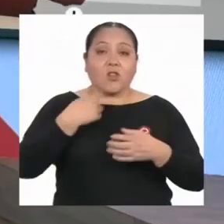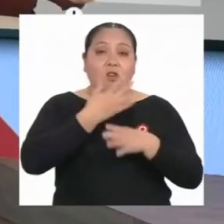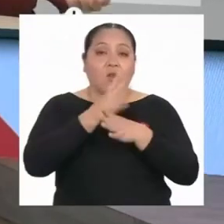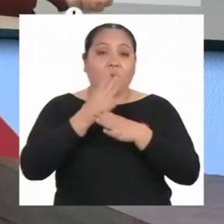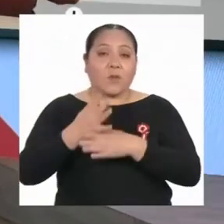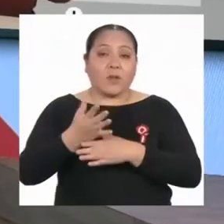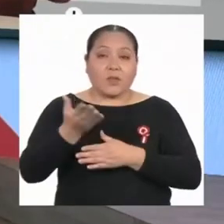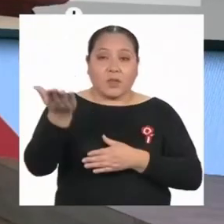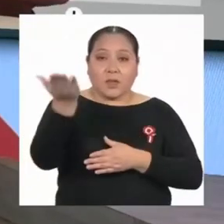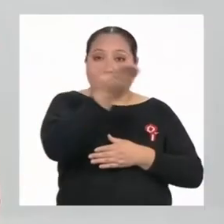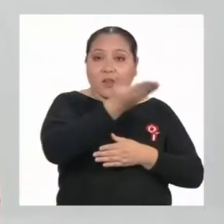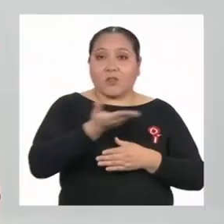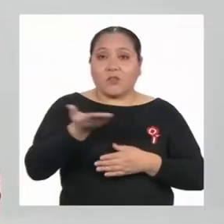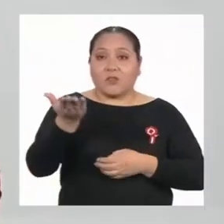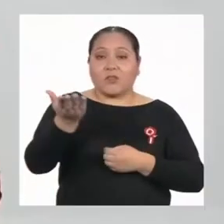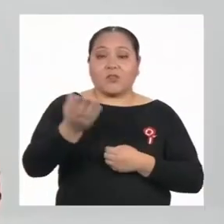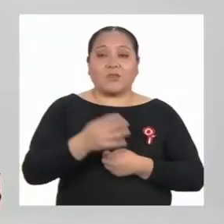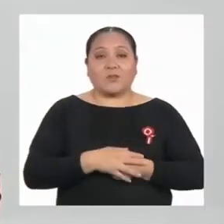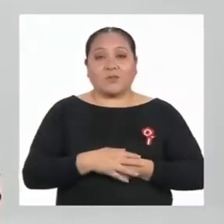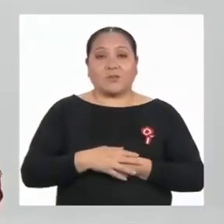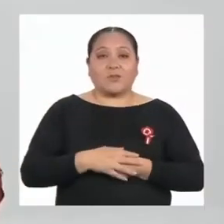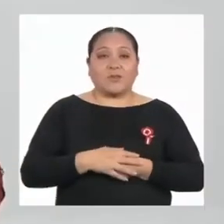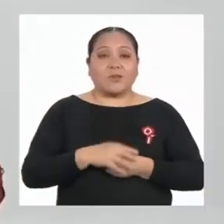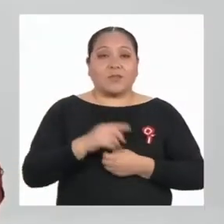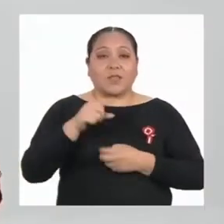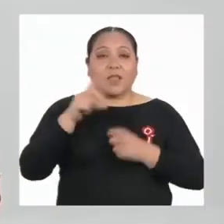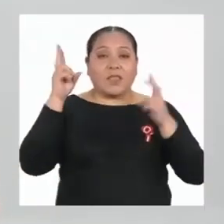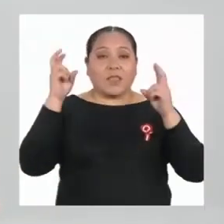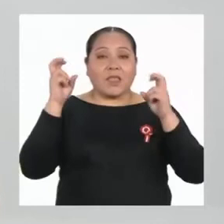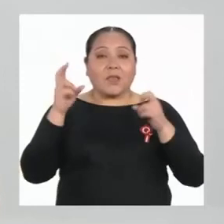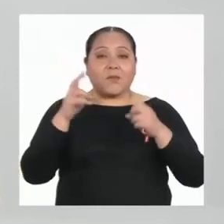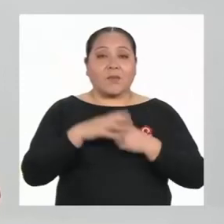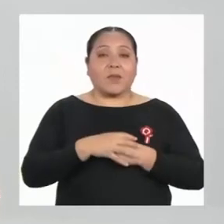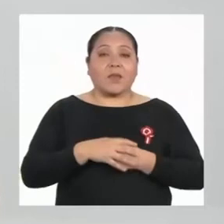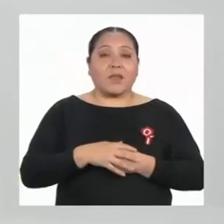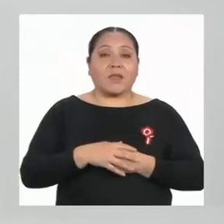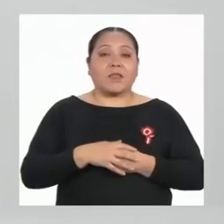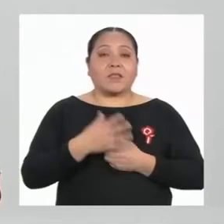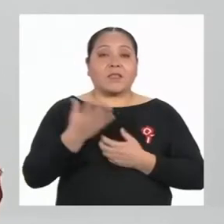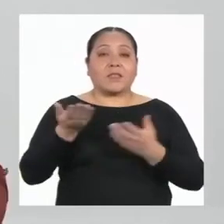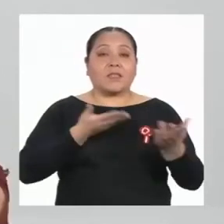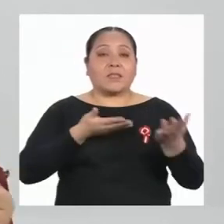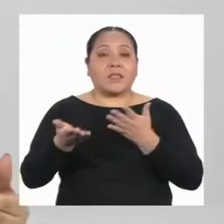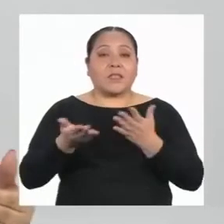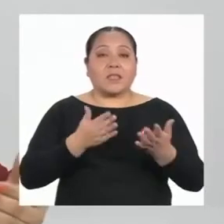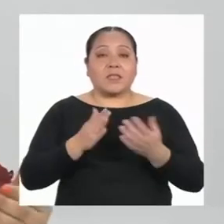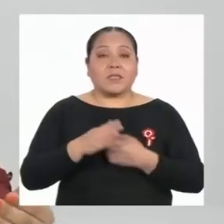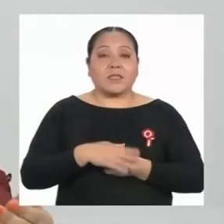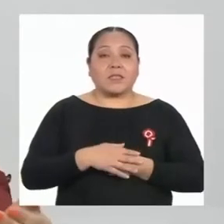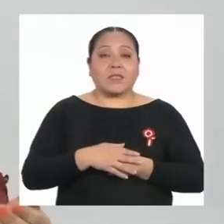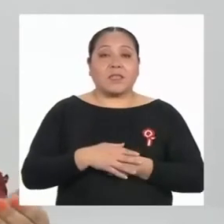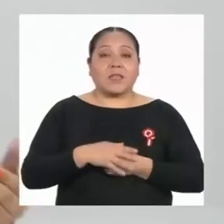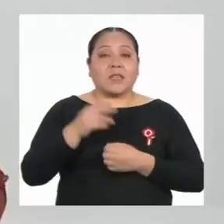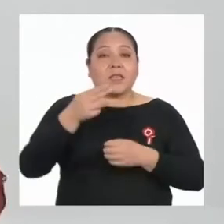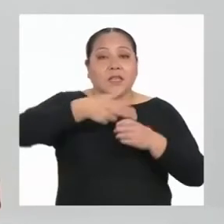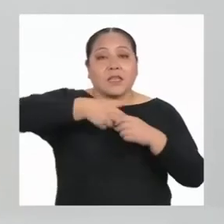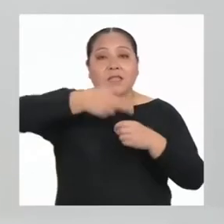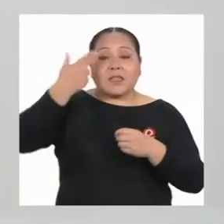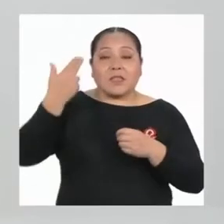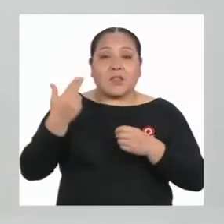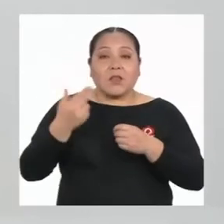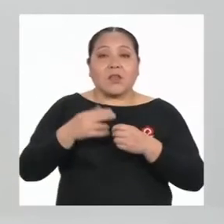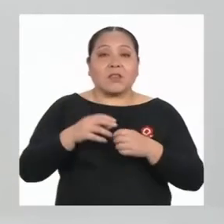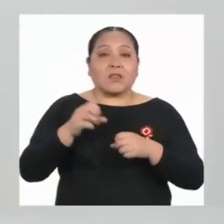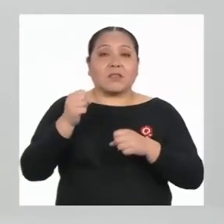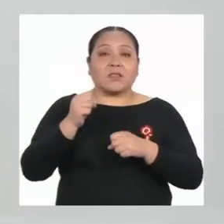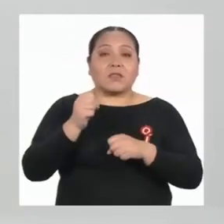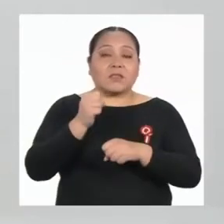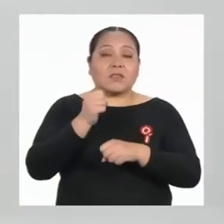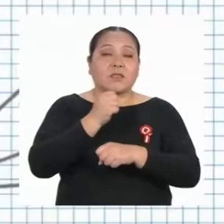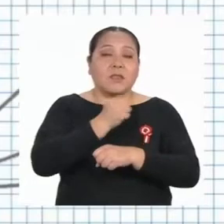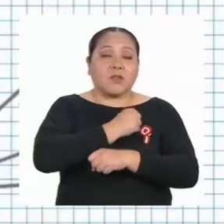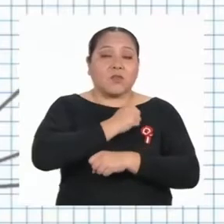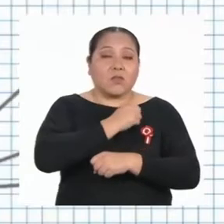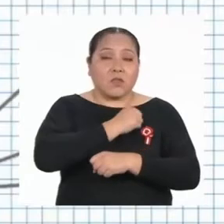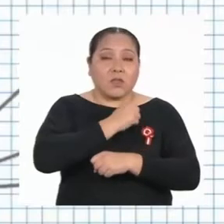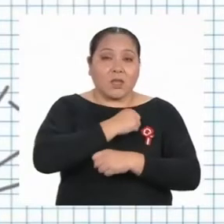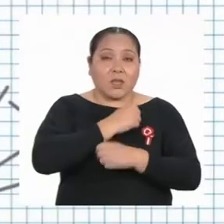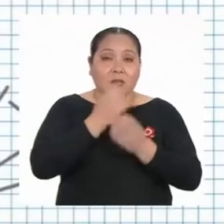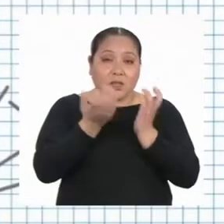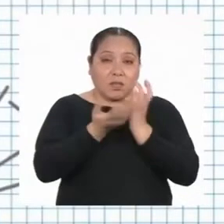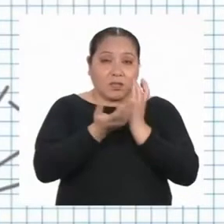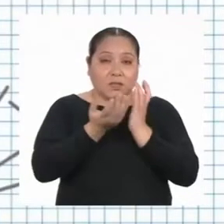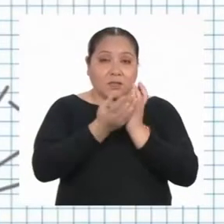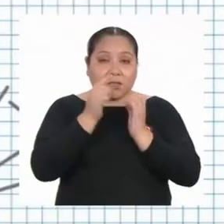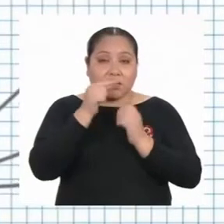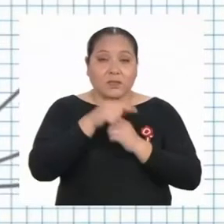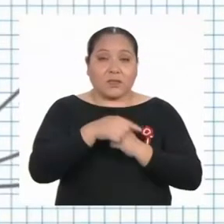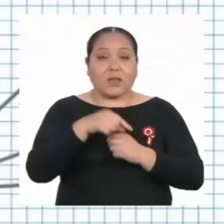con todas y todos. Se trata de la asistencia y deserción en escuelas secundarias rurales del Perú de